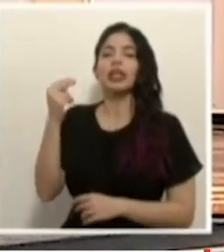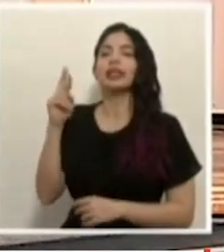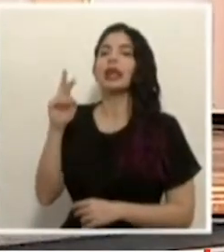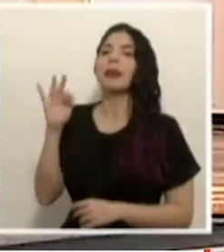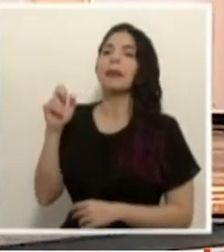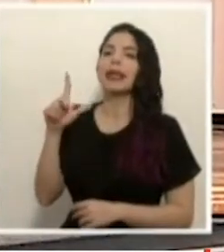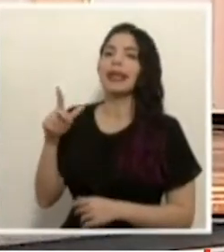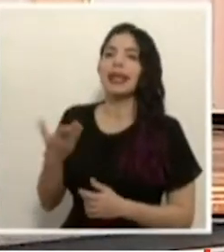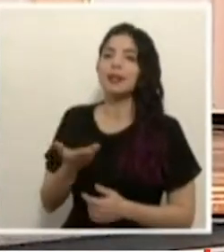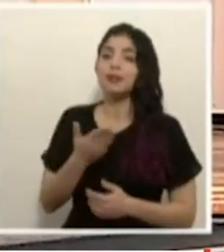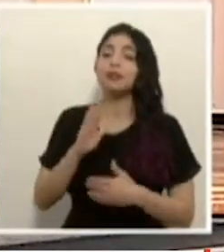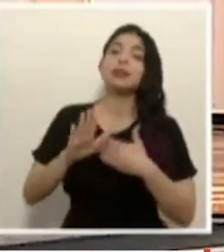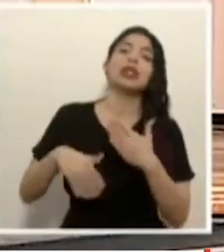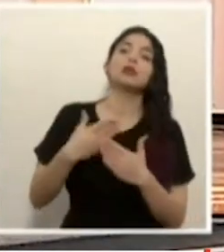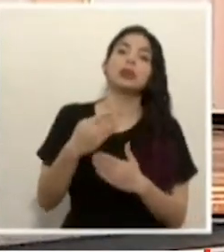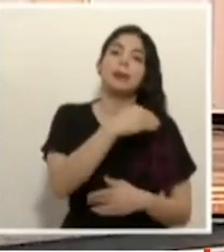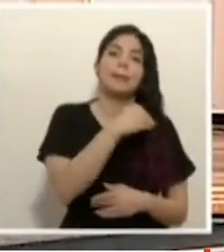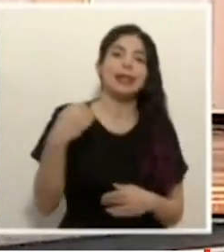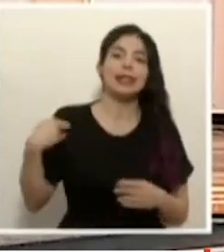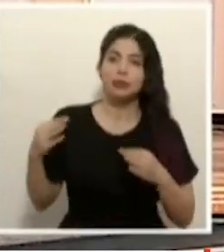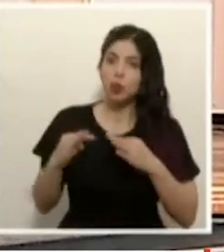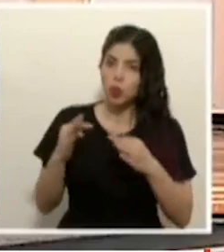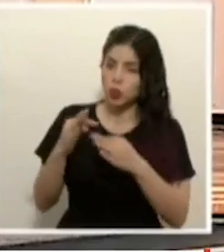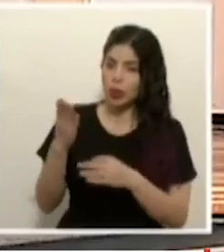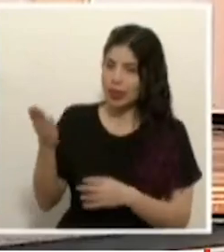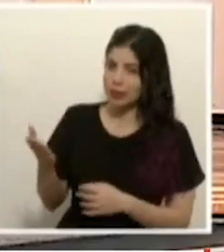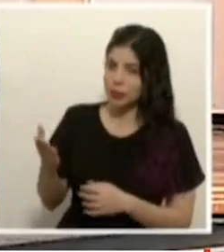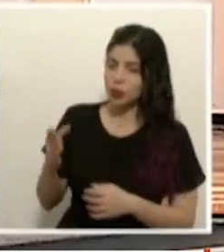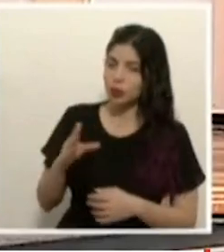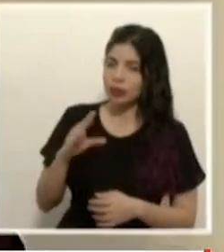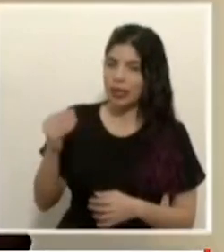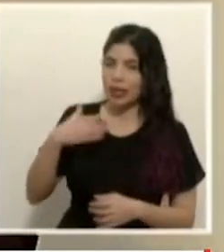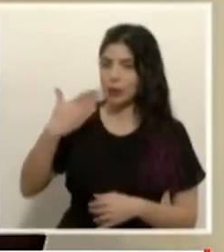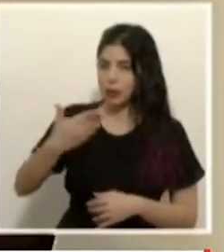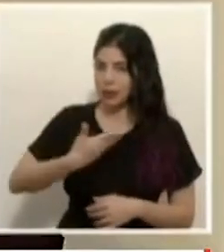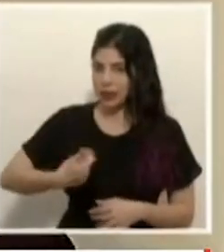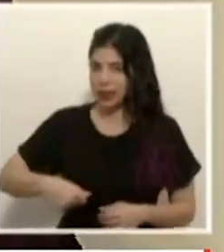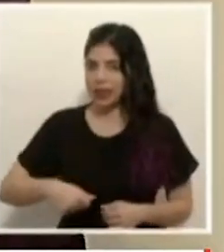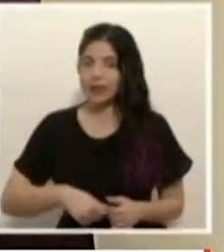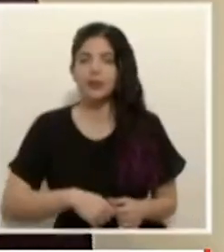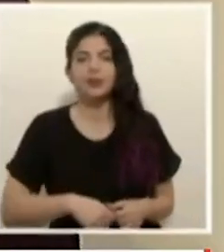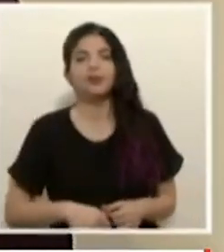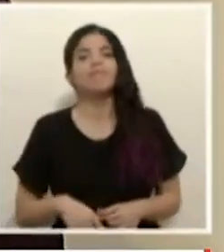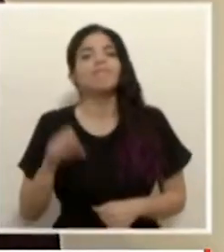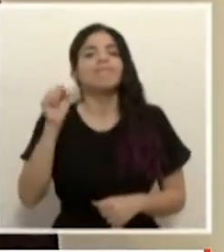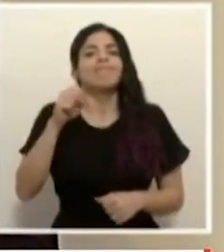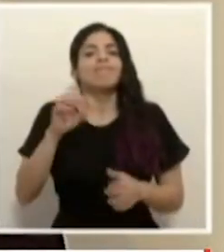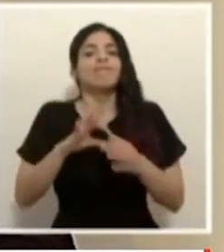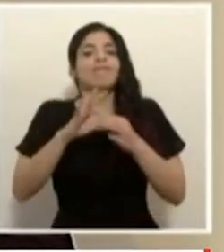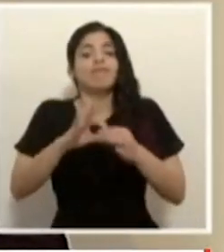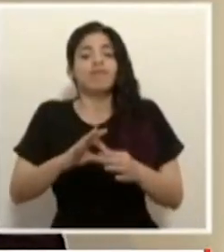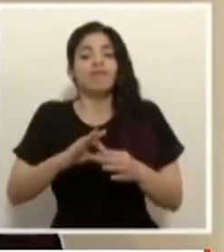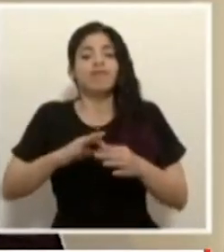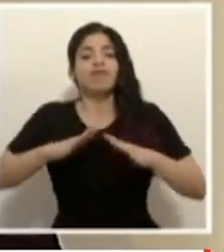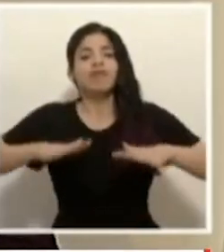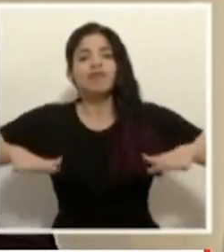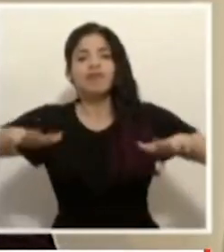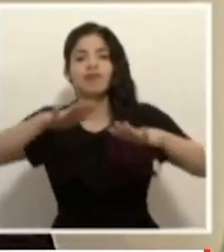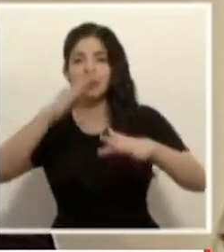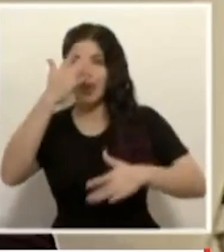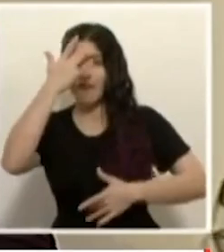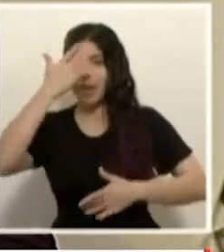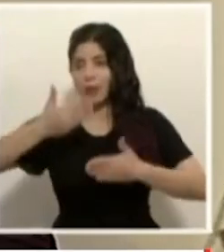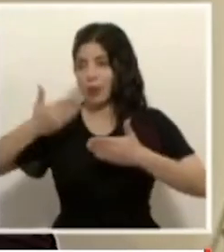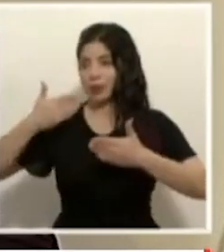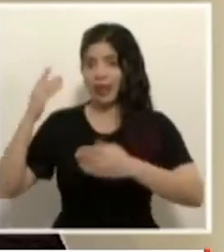repreter después el señor ministro de turismo y el señor presidente con respecto al comportamiento de los casos de los últimos